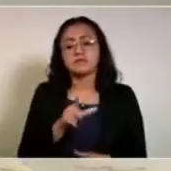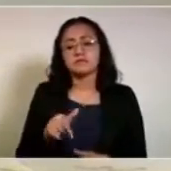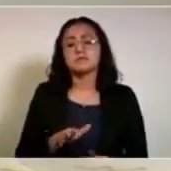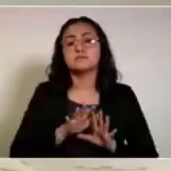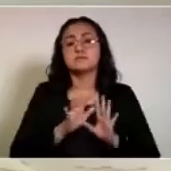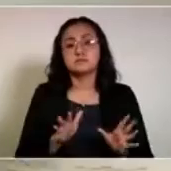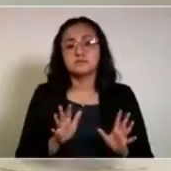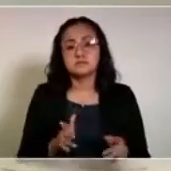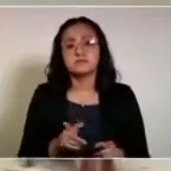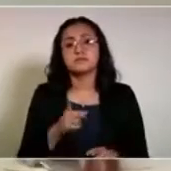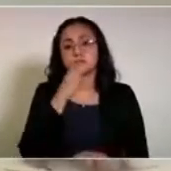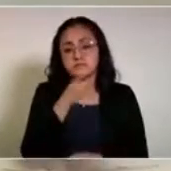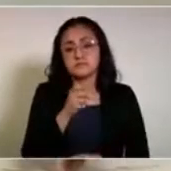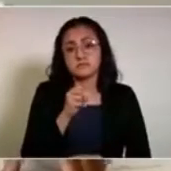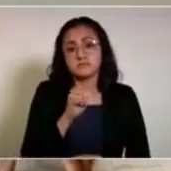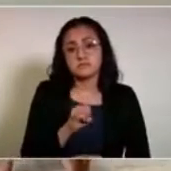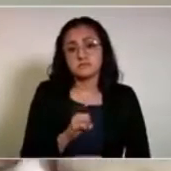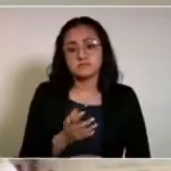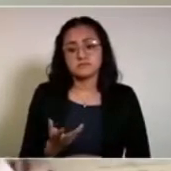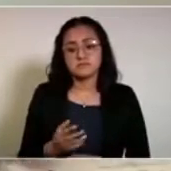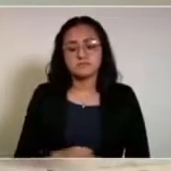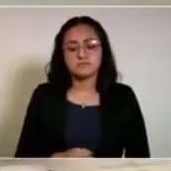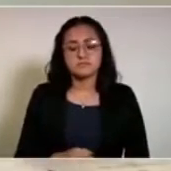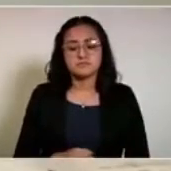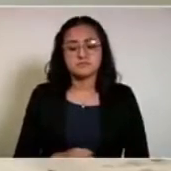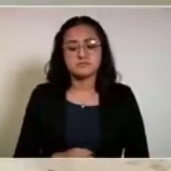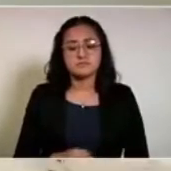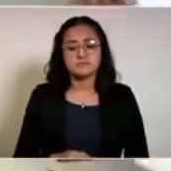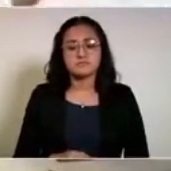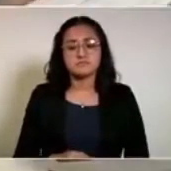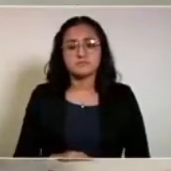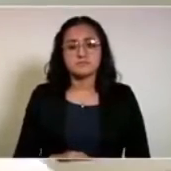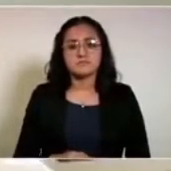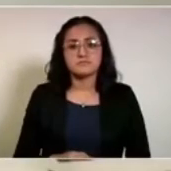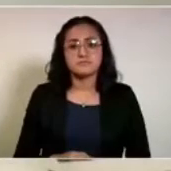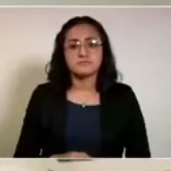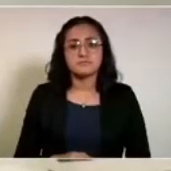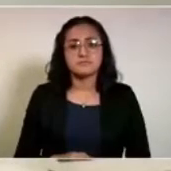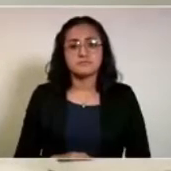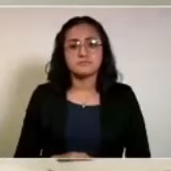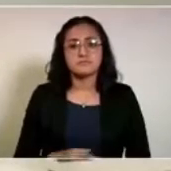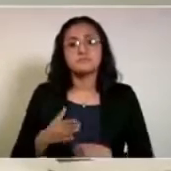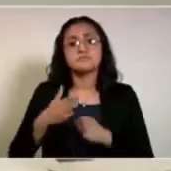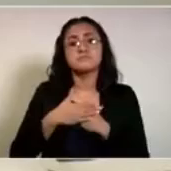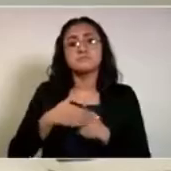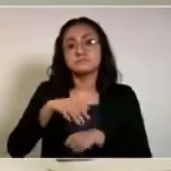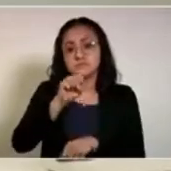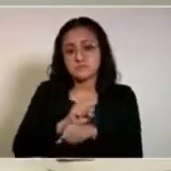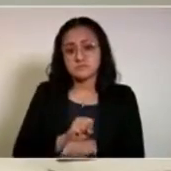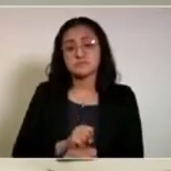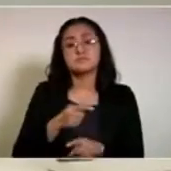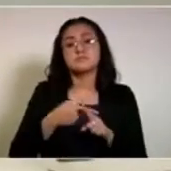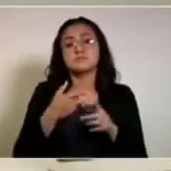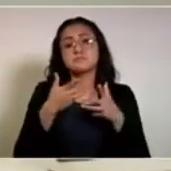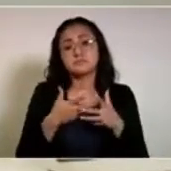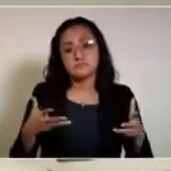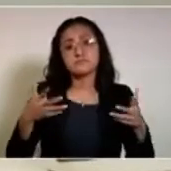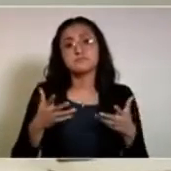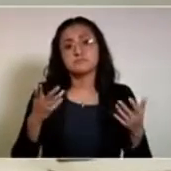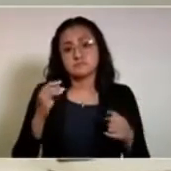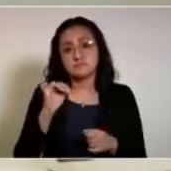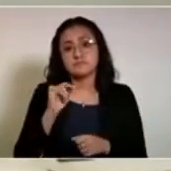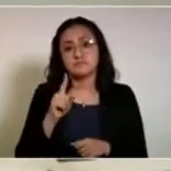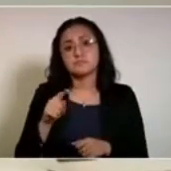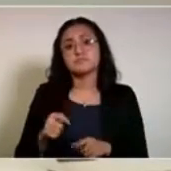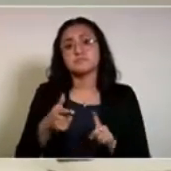garantizadas. Y comentarte que la próxima semana vamos a tener un gran reto entre